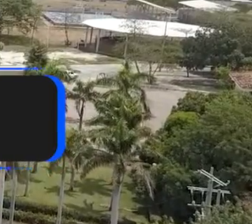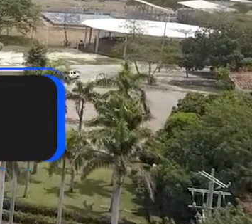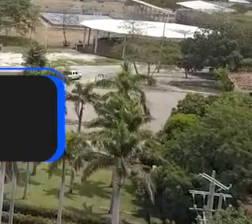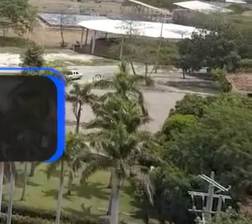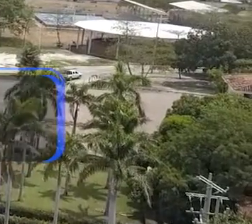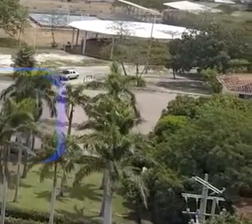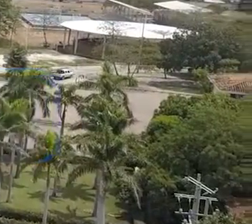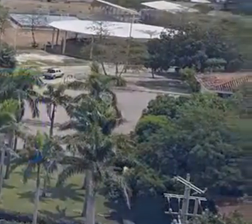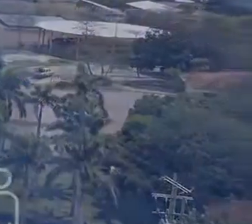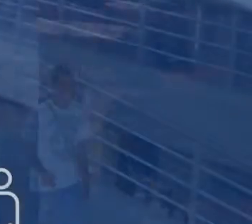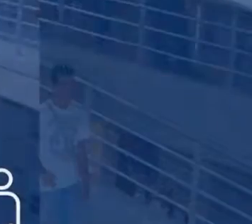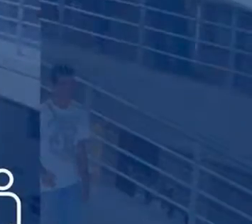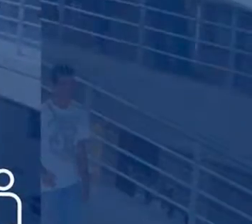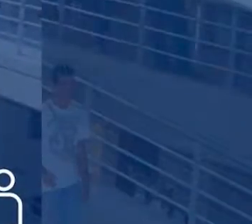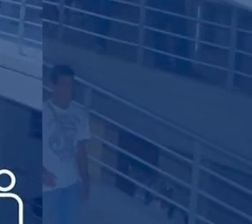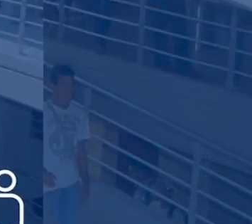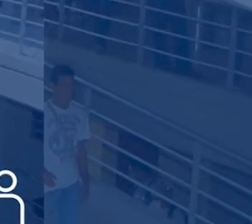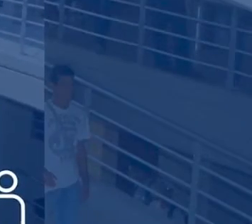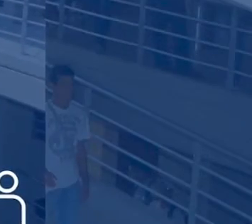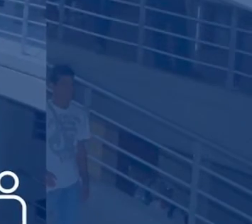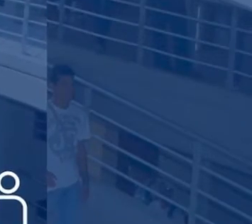-8756.